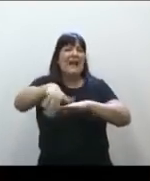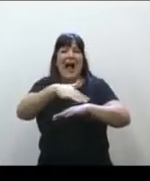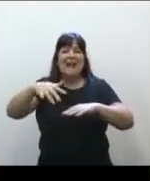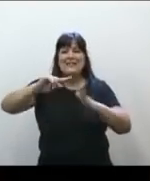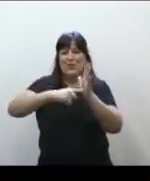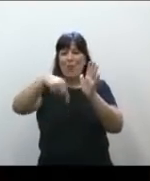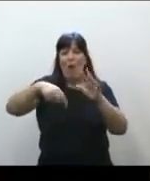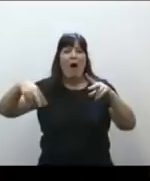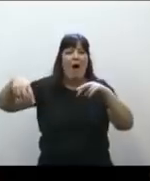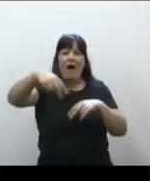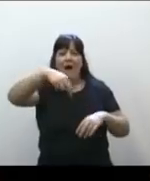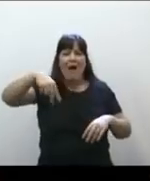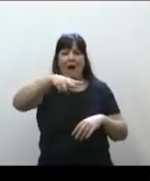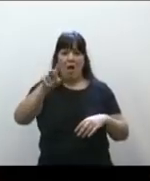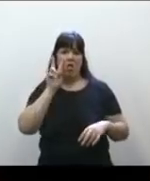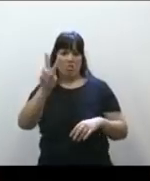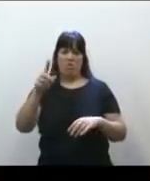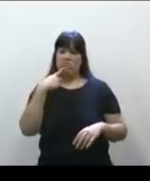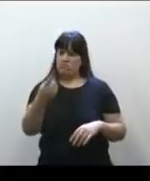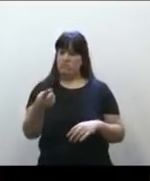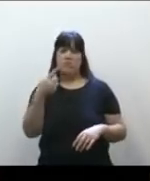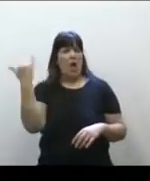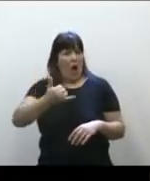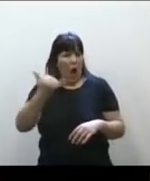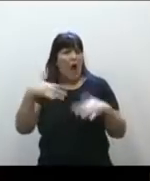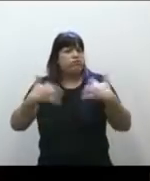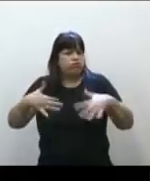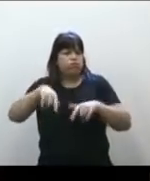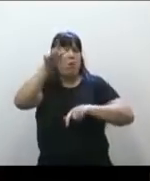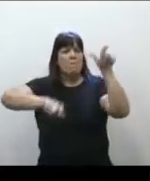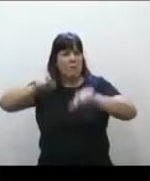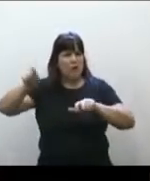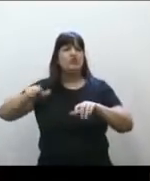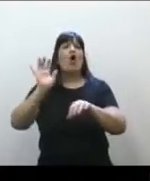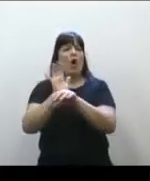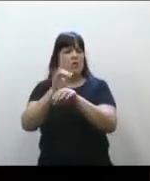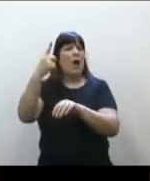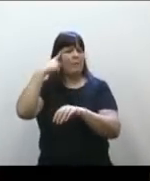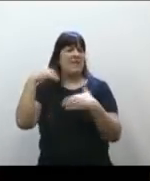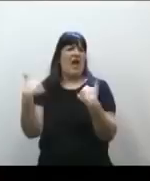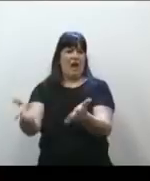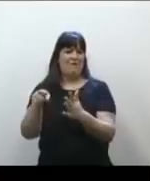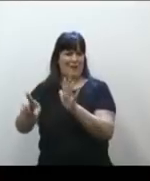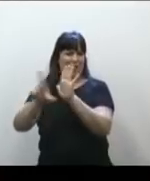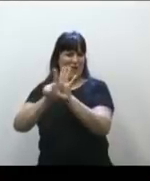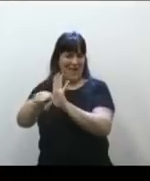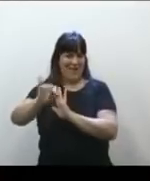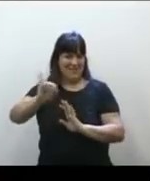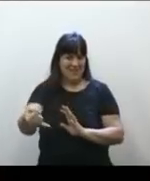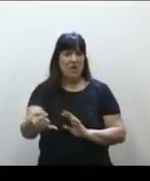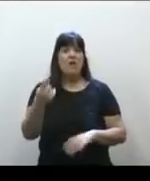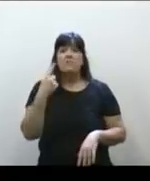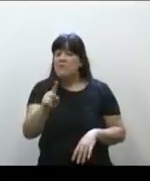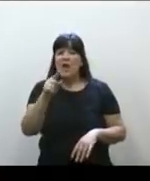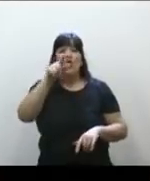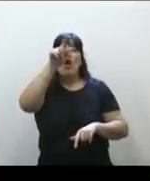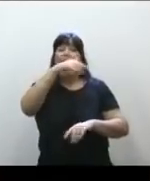Buenos Aires, hoy uno podría decir, sí, hay un movimiento importante que pide a favor de esta ley. Pero, ¿saben qué? Las